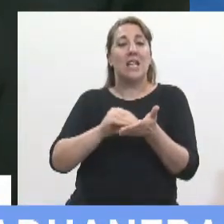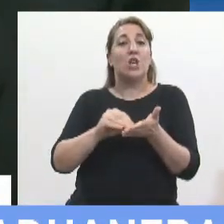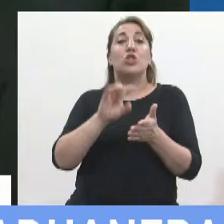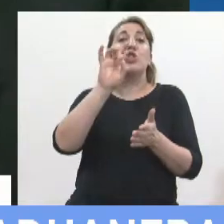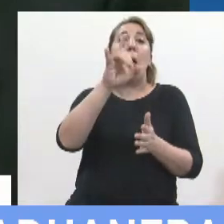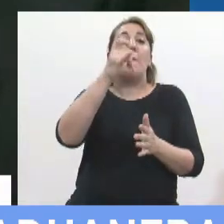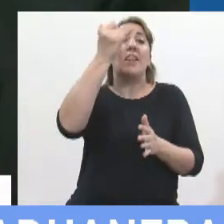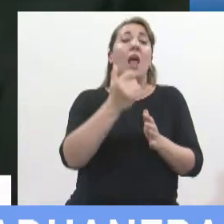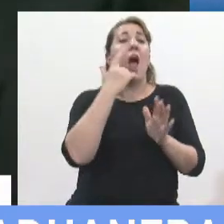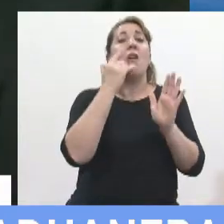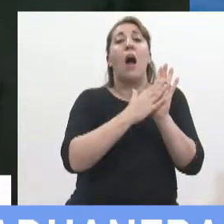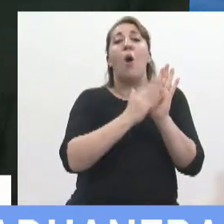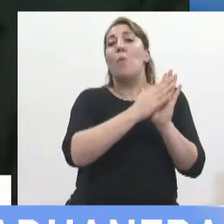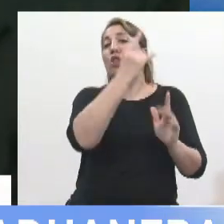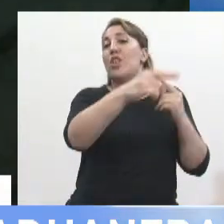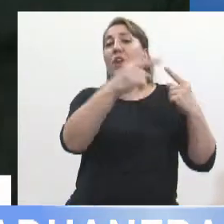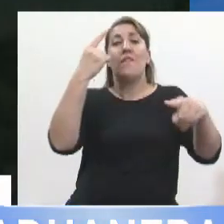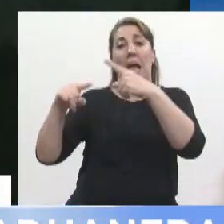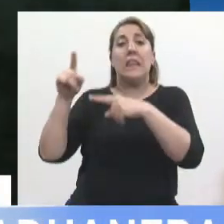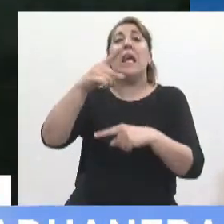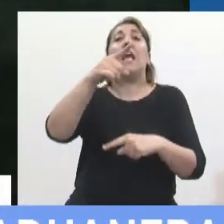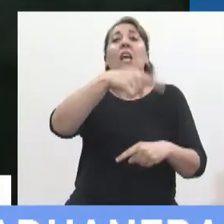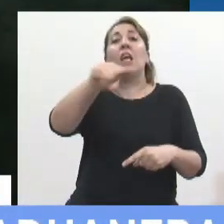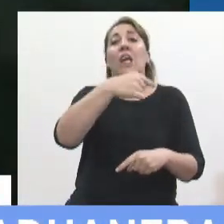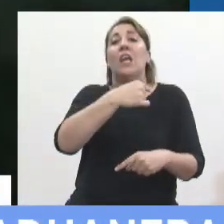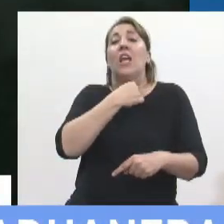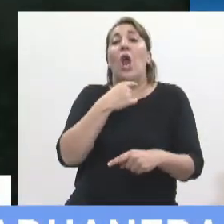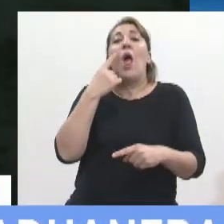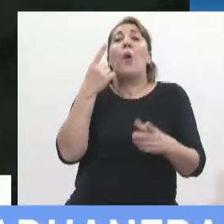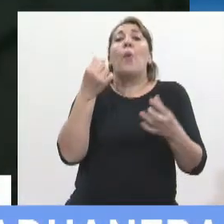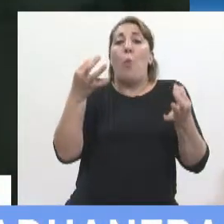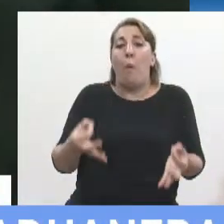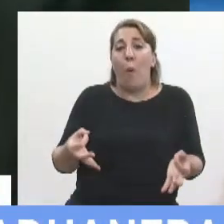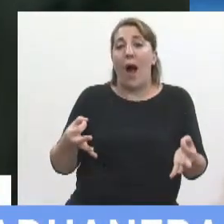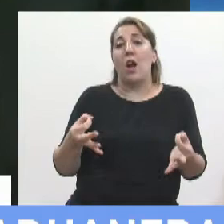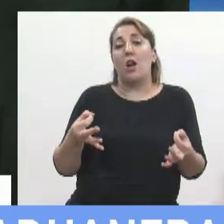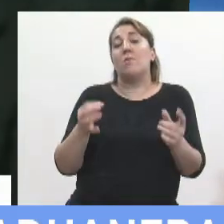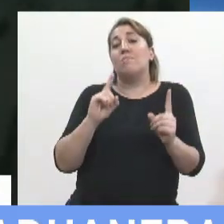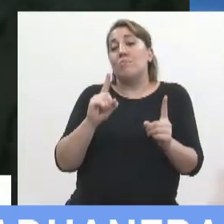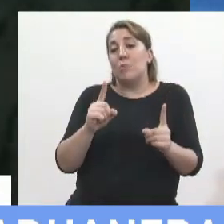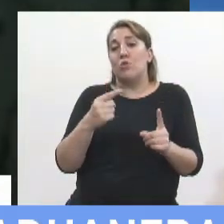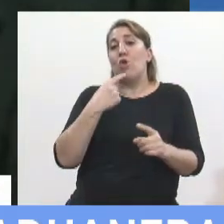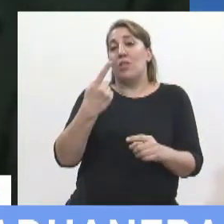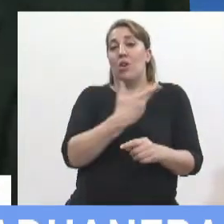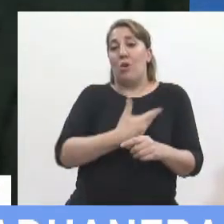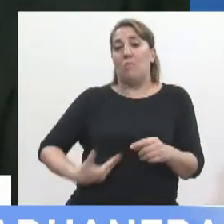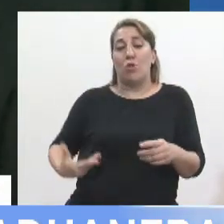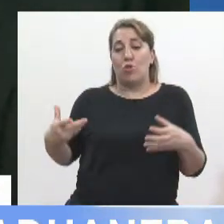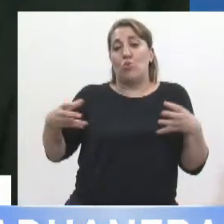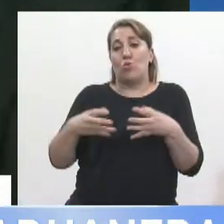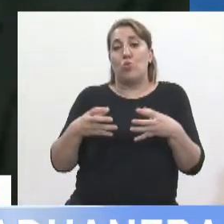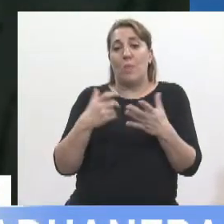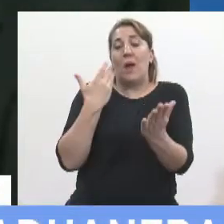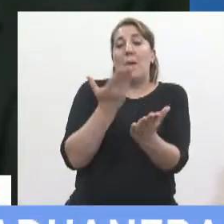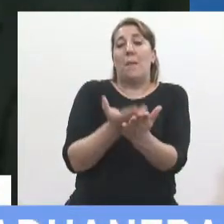argumentación distinta y pretenden hacerla valer con toda altura como lo hizo el señor miembro informante de nuestro interbloque al